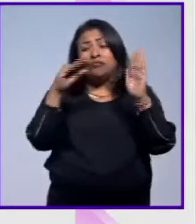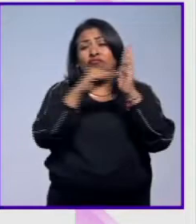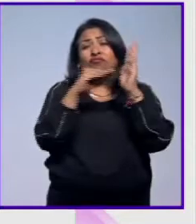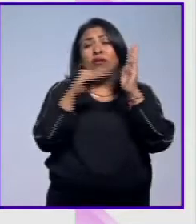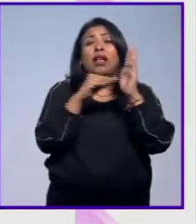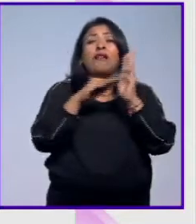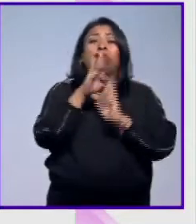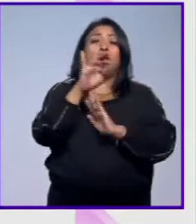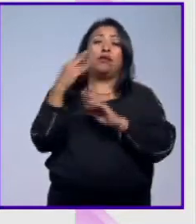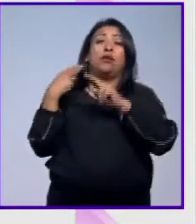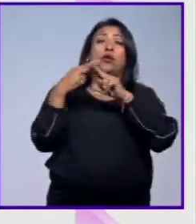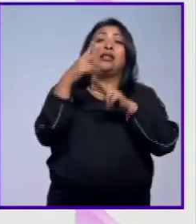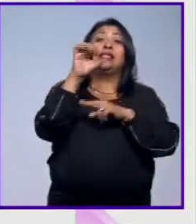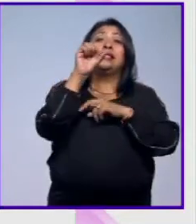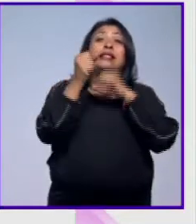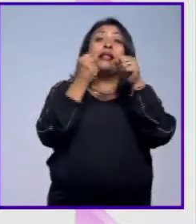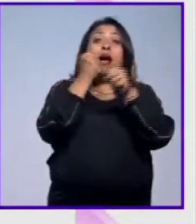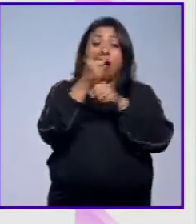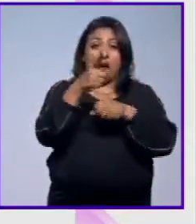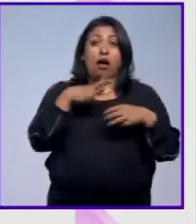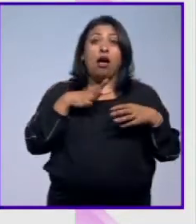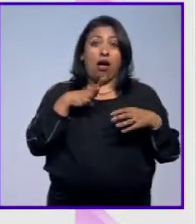durante sus 60 años de existencia